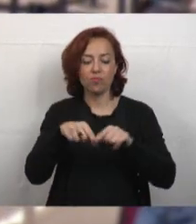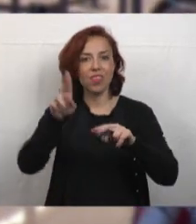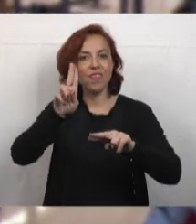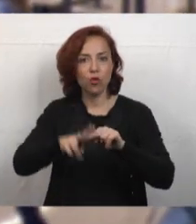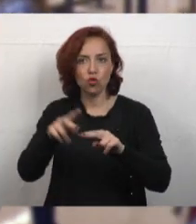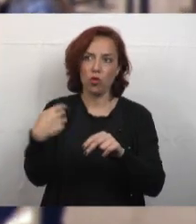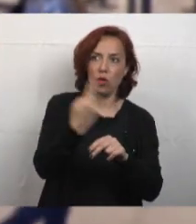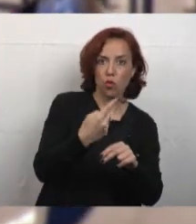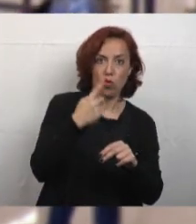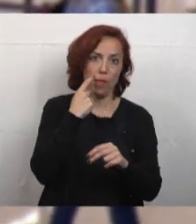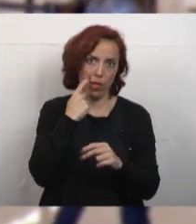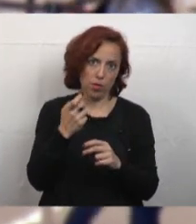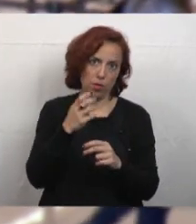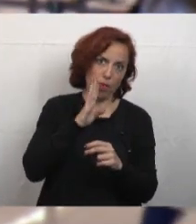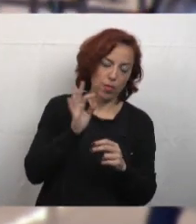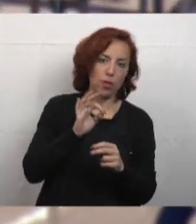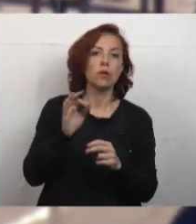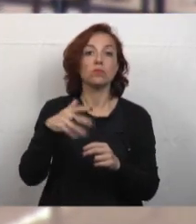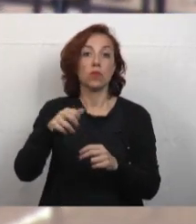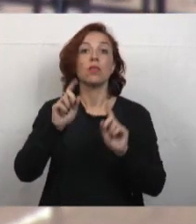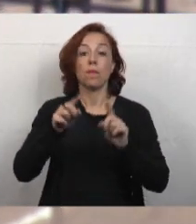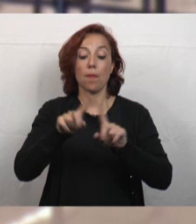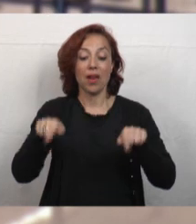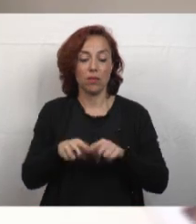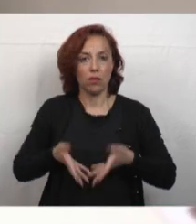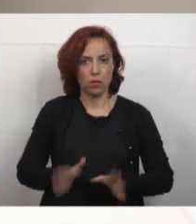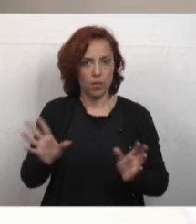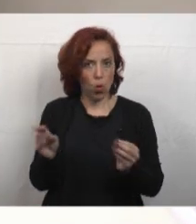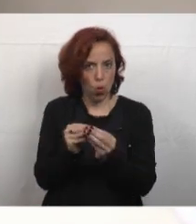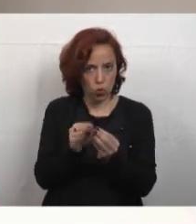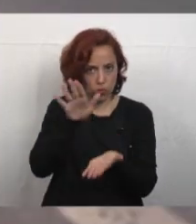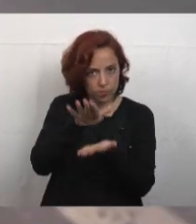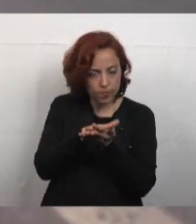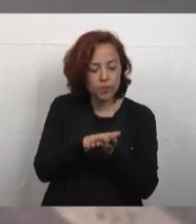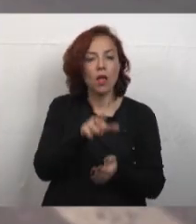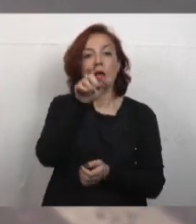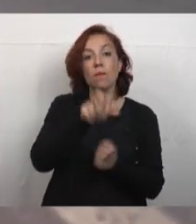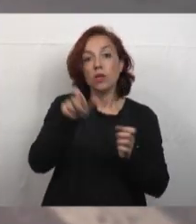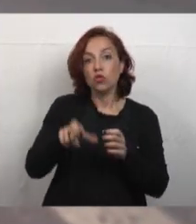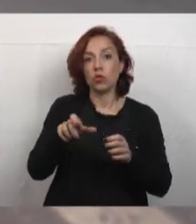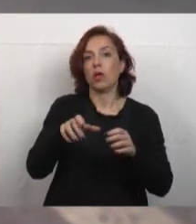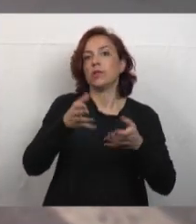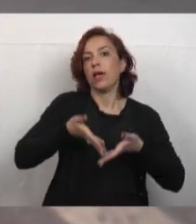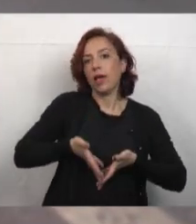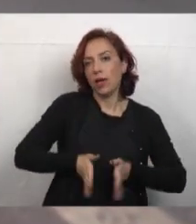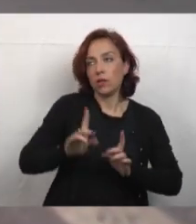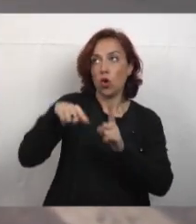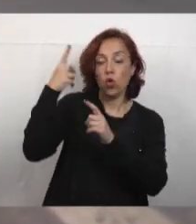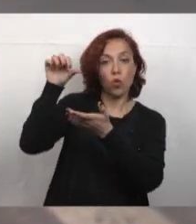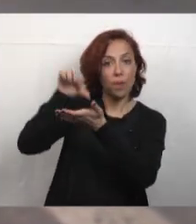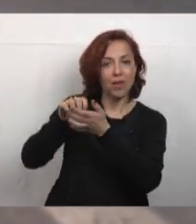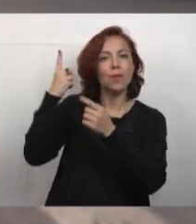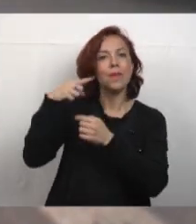cónyuge y con la partida de nacimiento del menor vigente. En el caso de los residentes legales uruguayos, es decir, ciudadanos